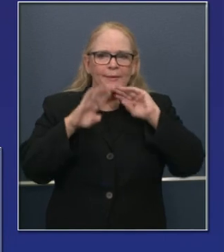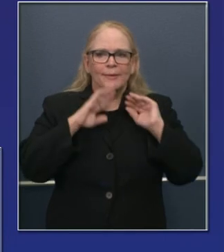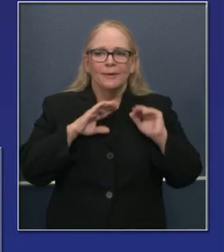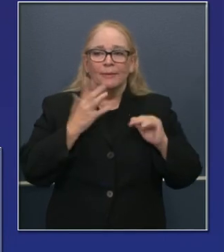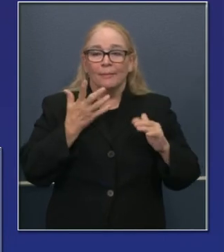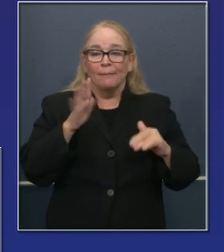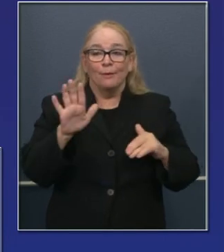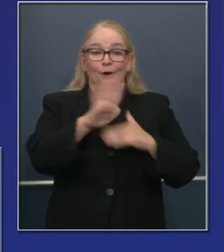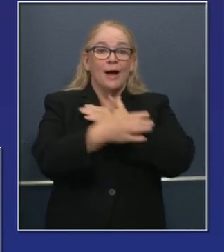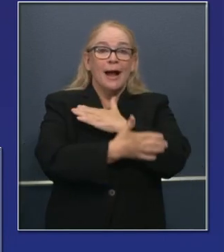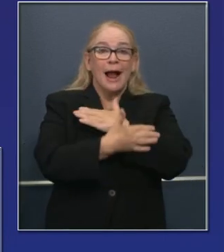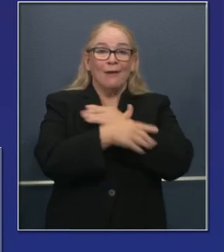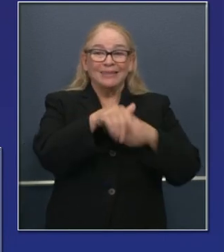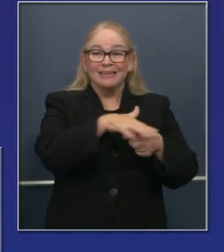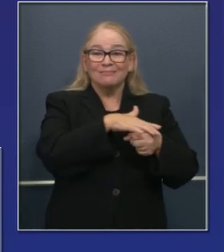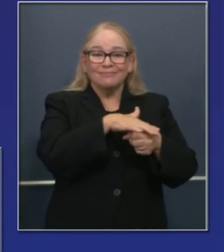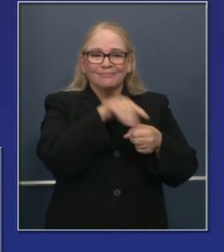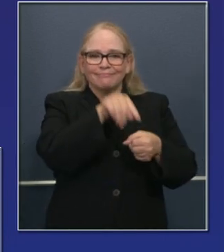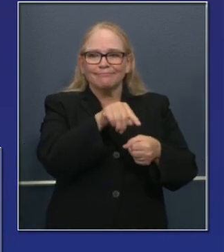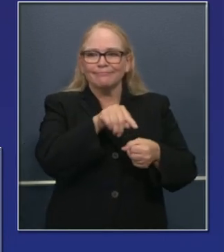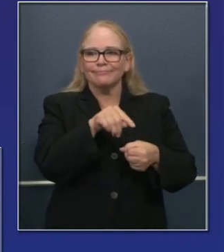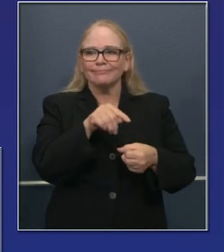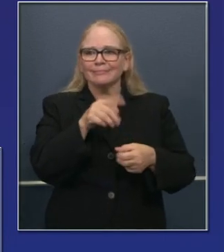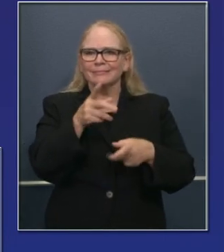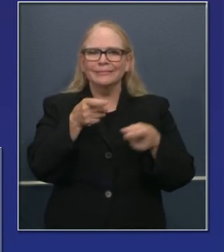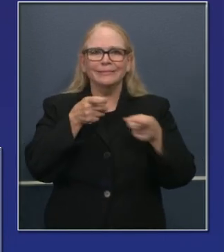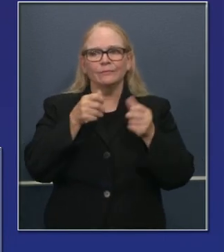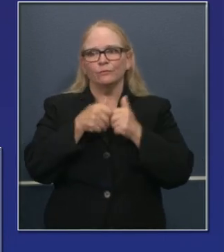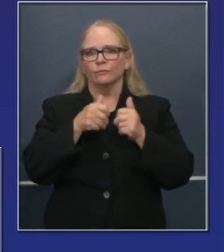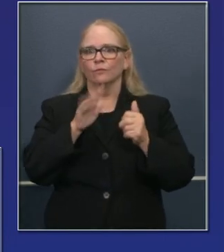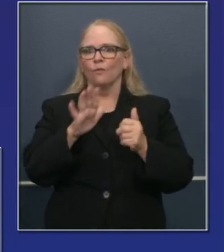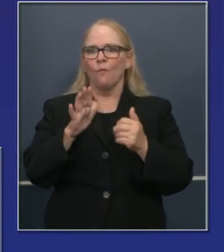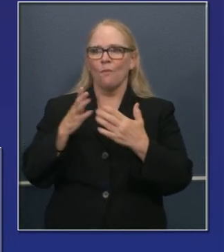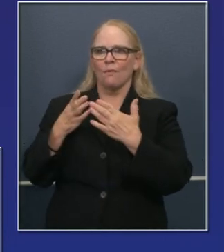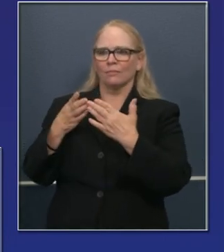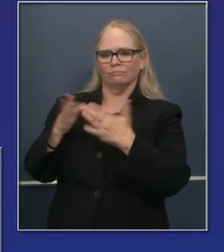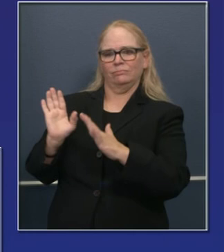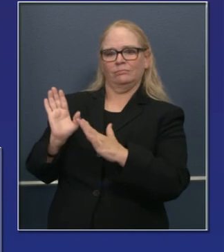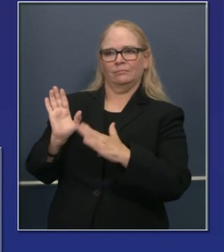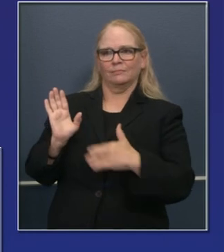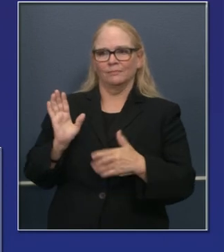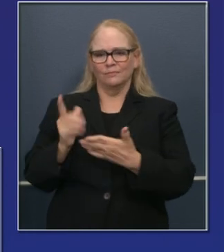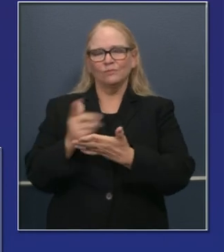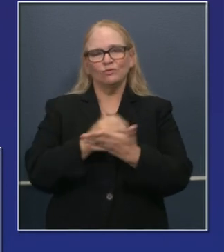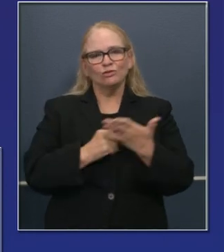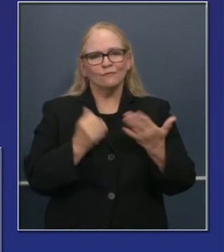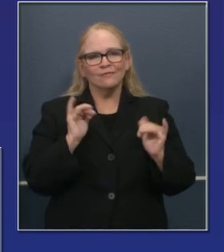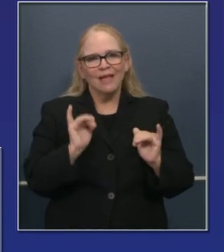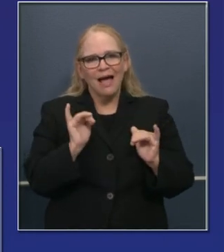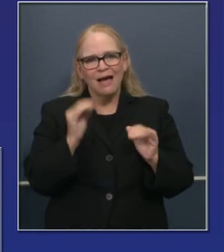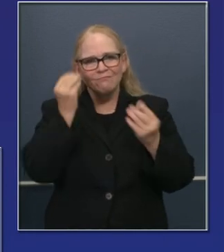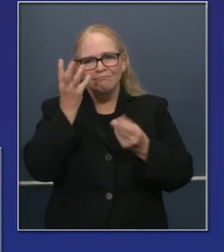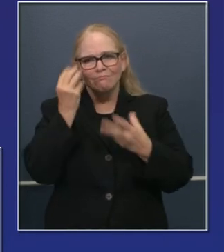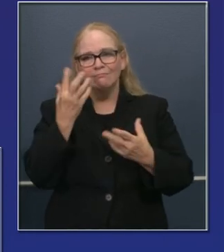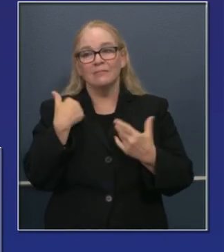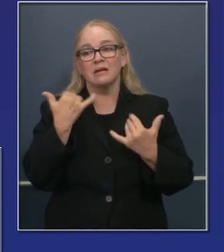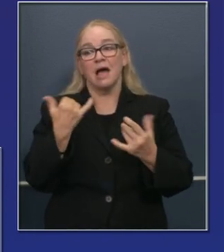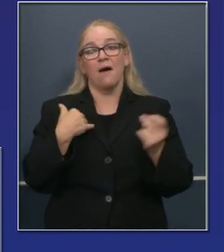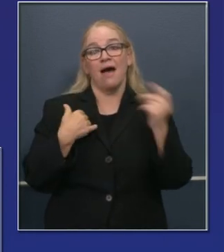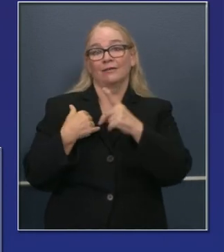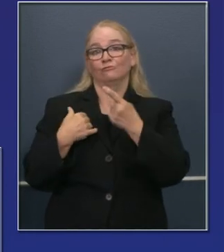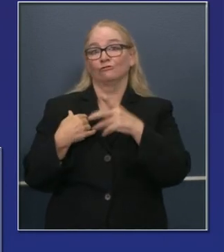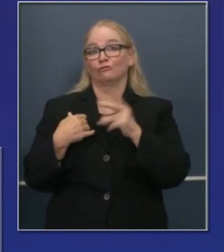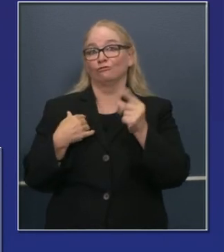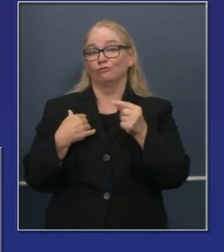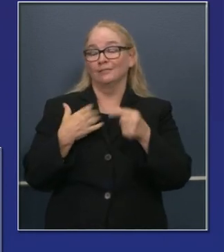difícil para ustedes, el público también, para obtener la claridad que se merecen. Con esto, le vamos a pedir al Dr. Gally que